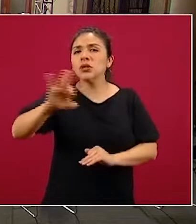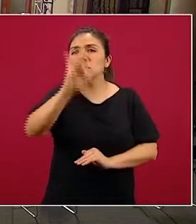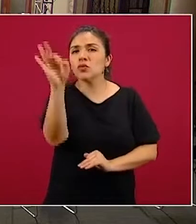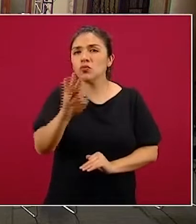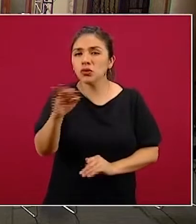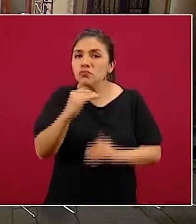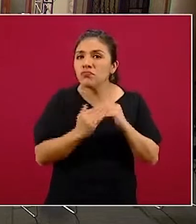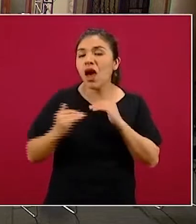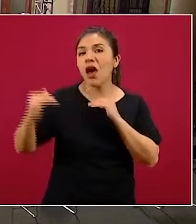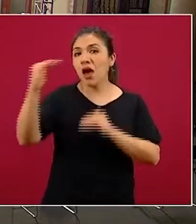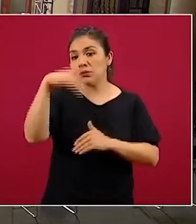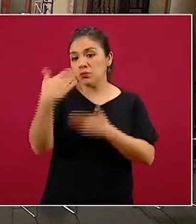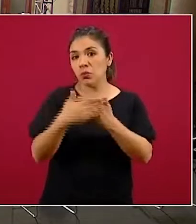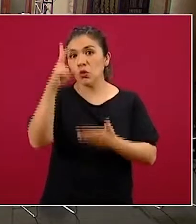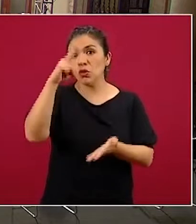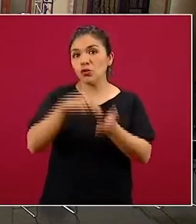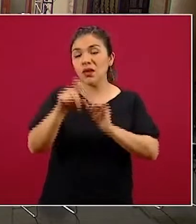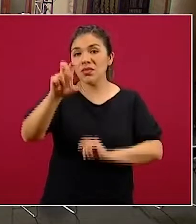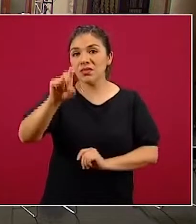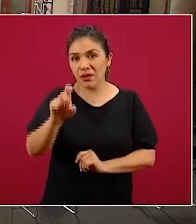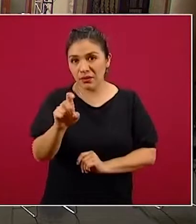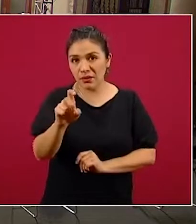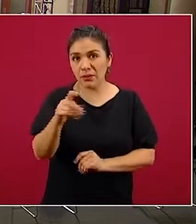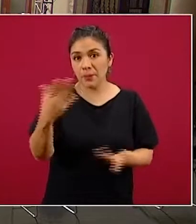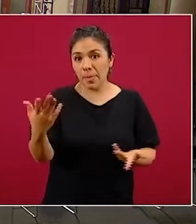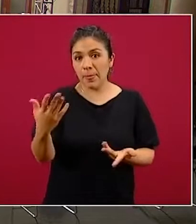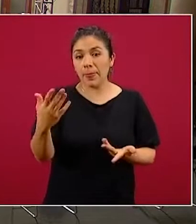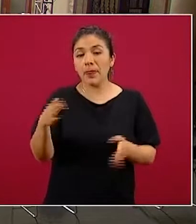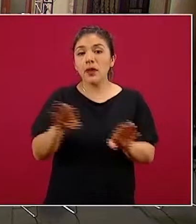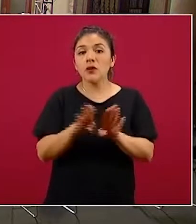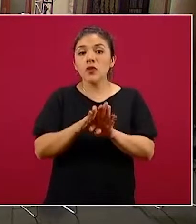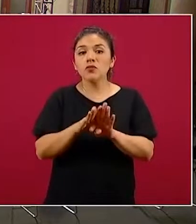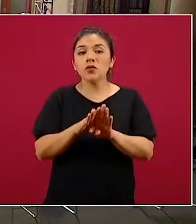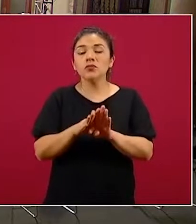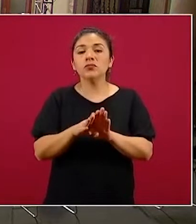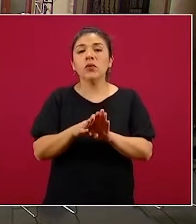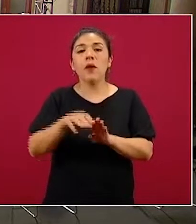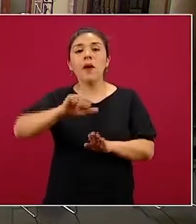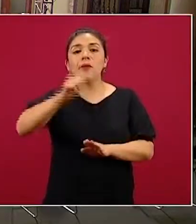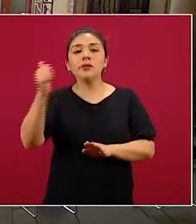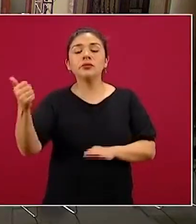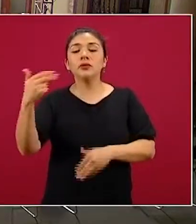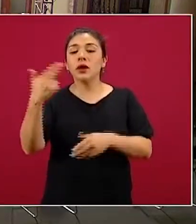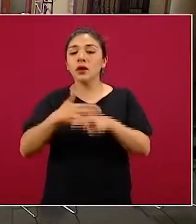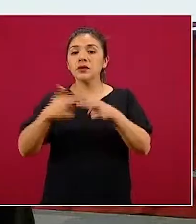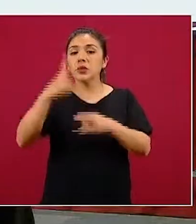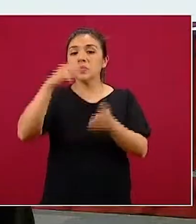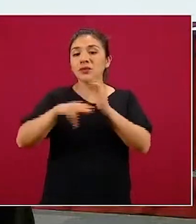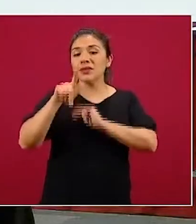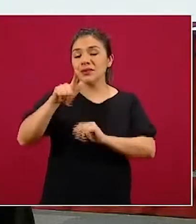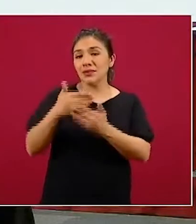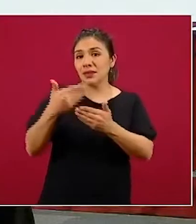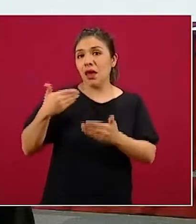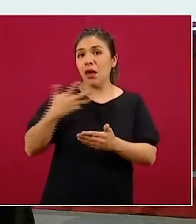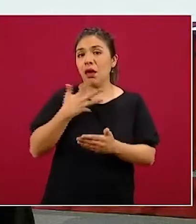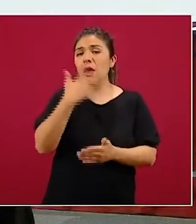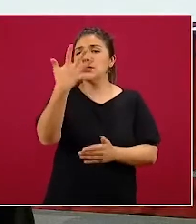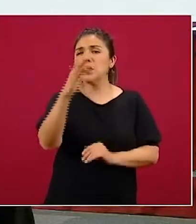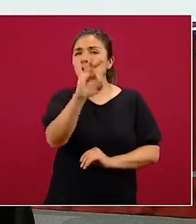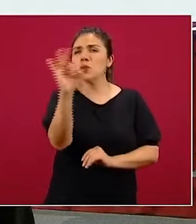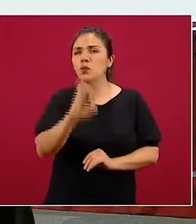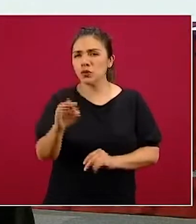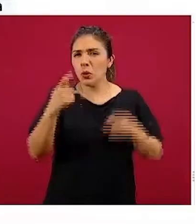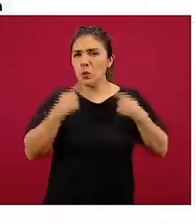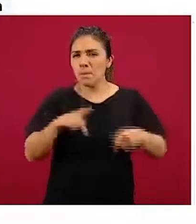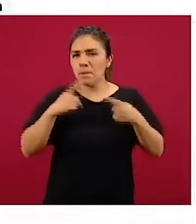% para 2030. En términos de los graduados que tenemos, hasta 2017 teníamos alrededor del 5%